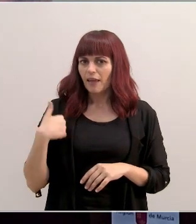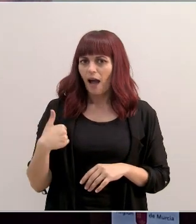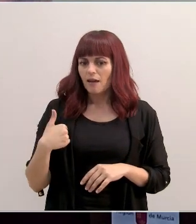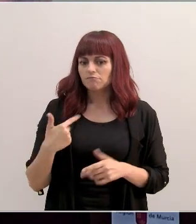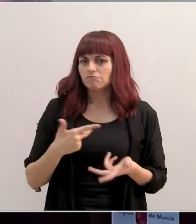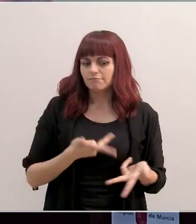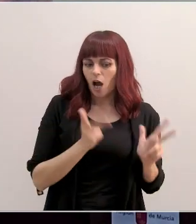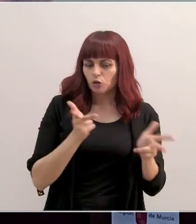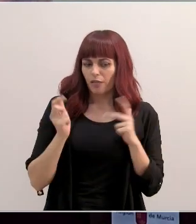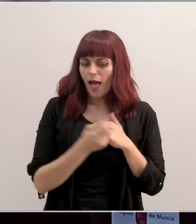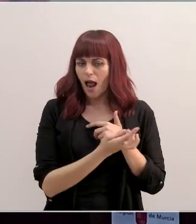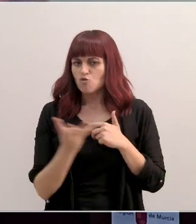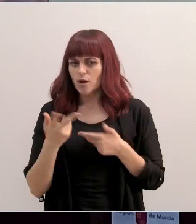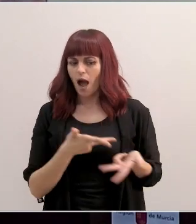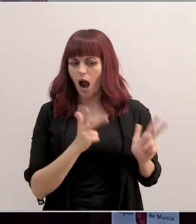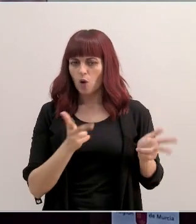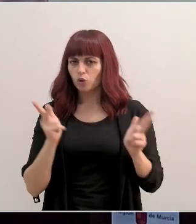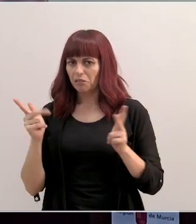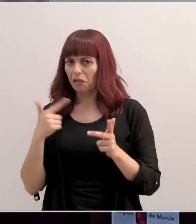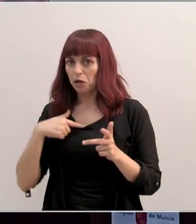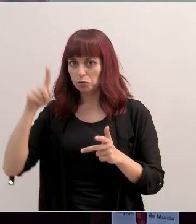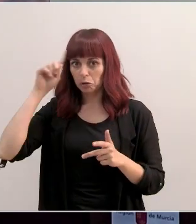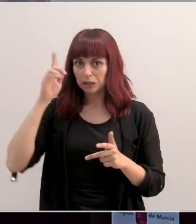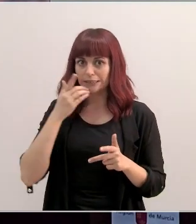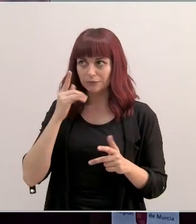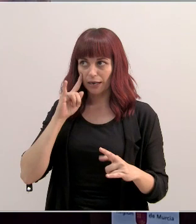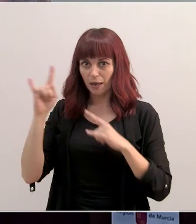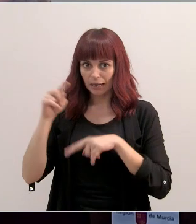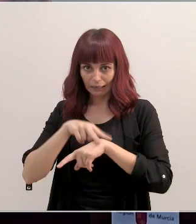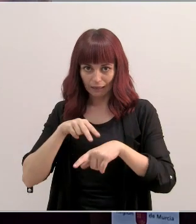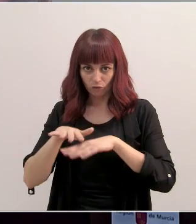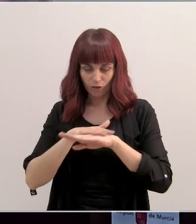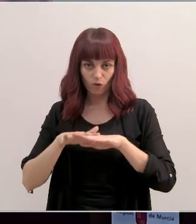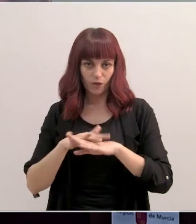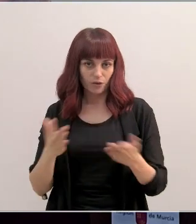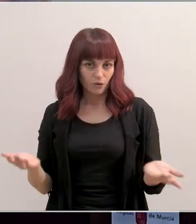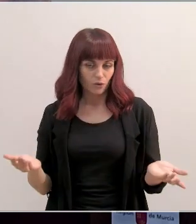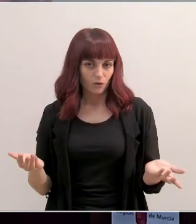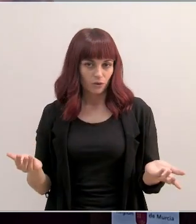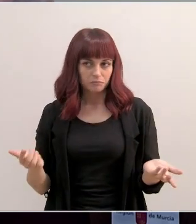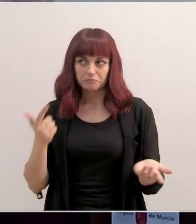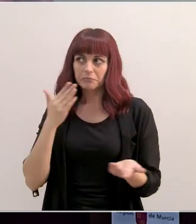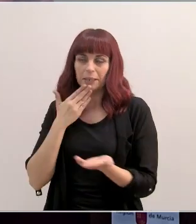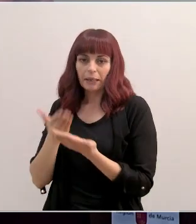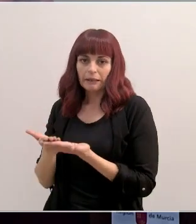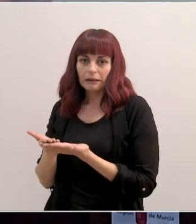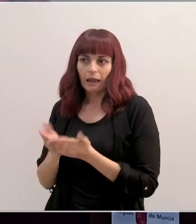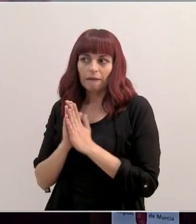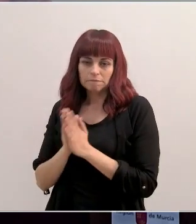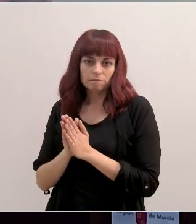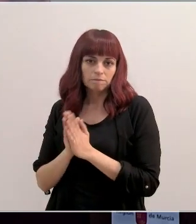autorizadas. No sé si tienen intención de ponerse en contacto con la delegación del Gobierno y para pedirle que